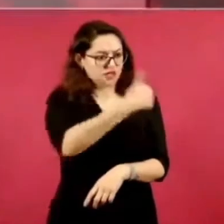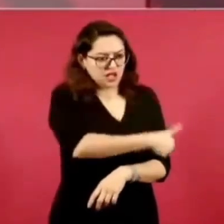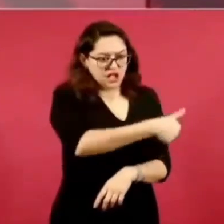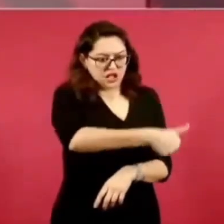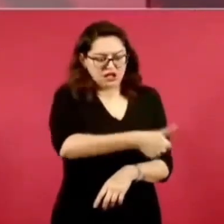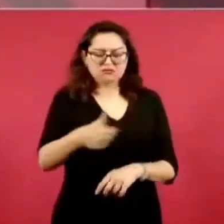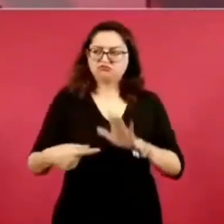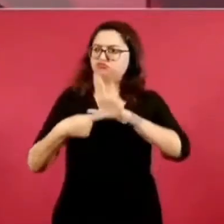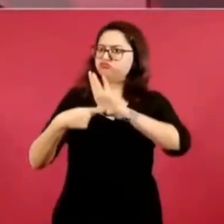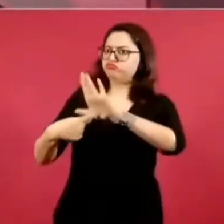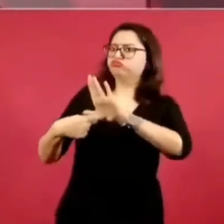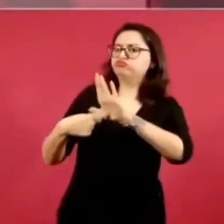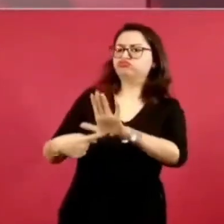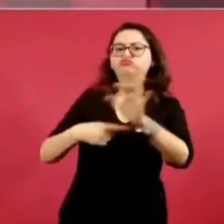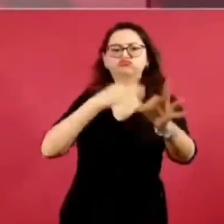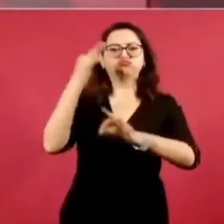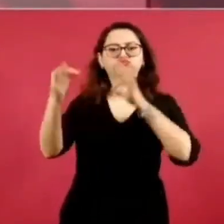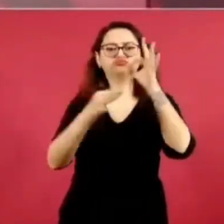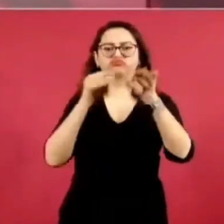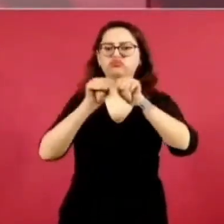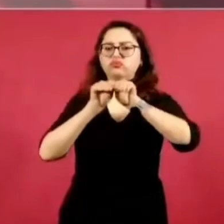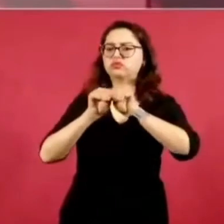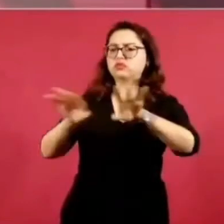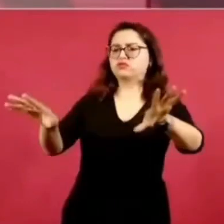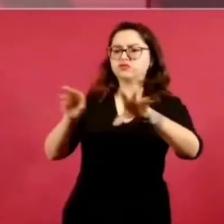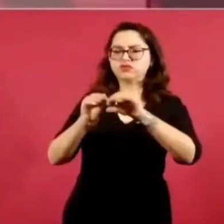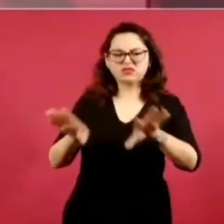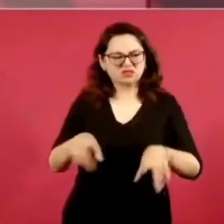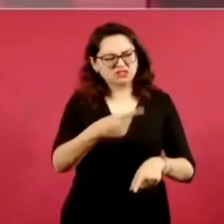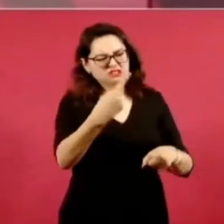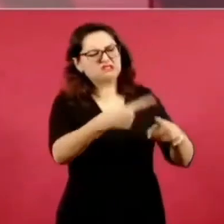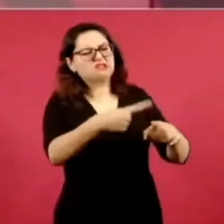de dónde viene, qué estudió. Bueno,